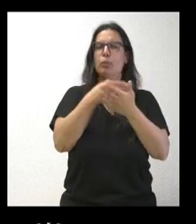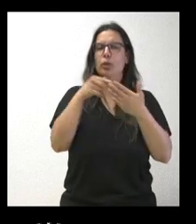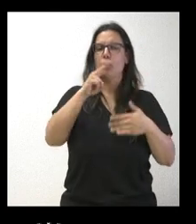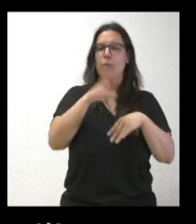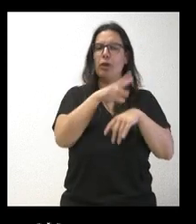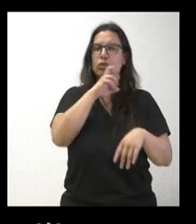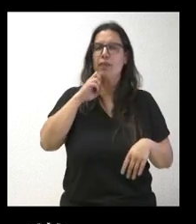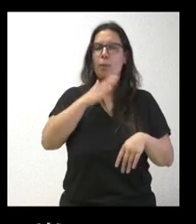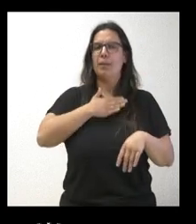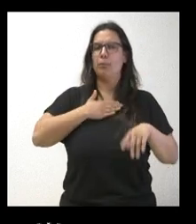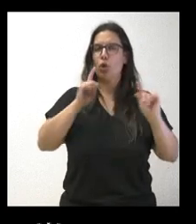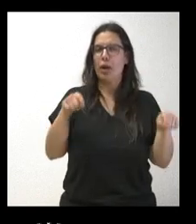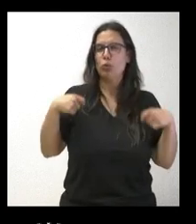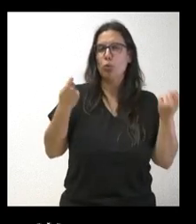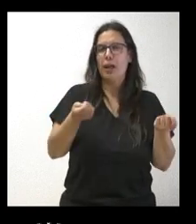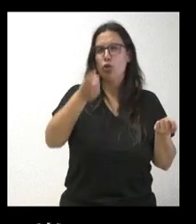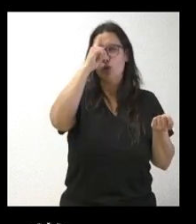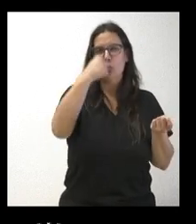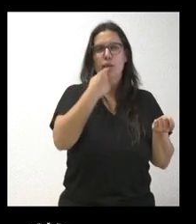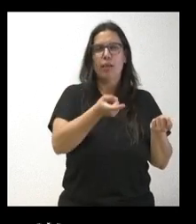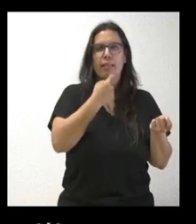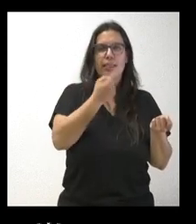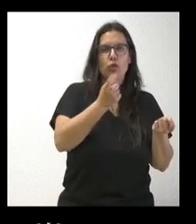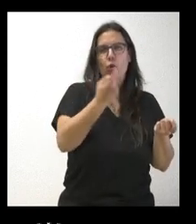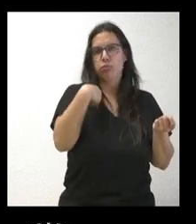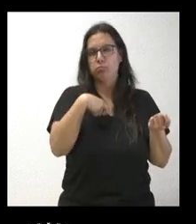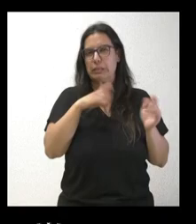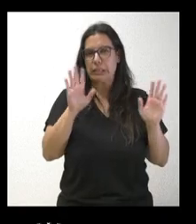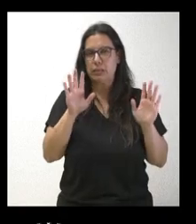de patrimonio natural, que no sé si ha mencionado o se me ha pasado por alto. Gracias.